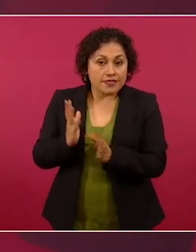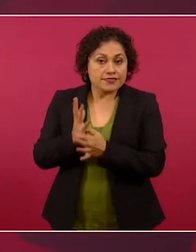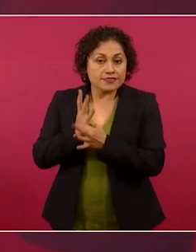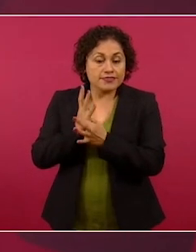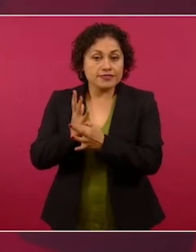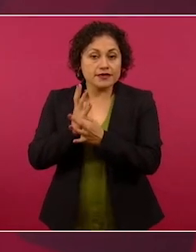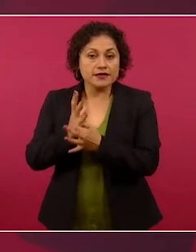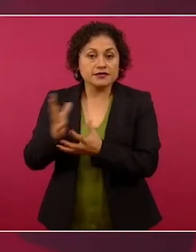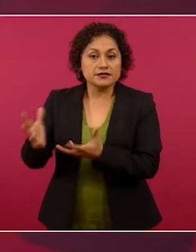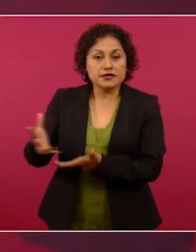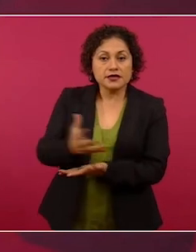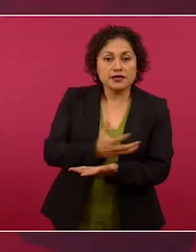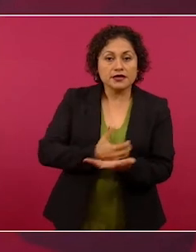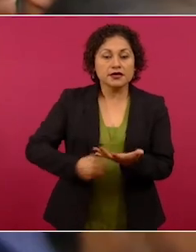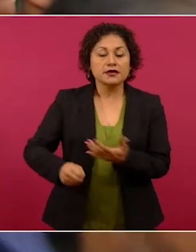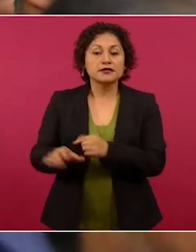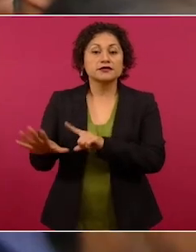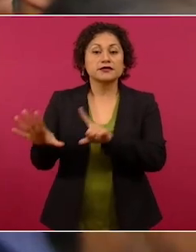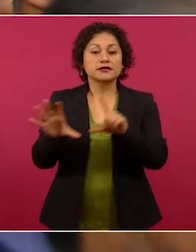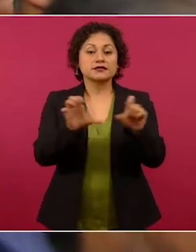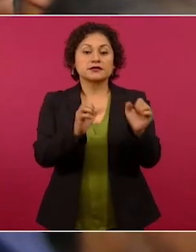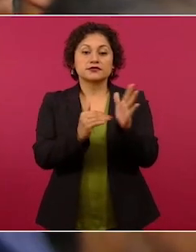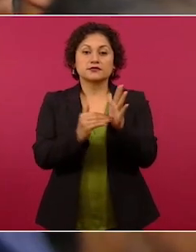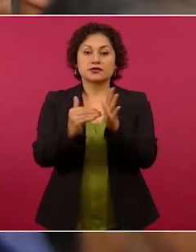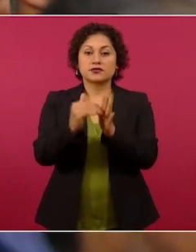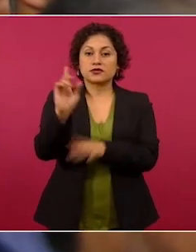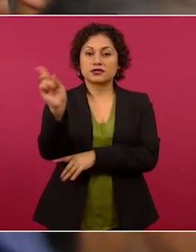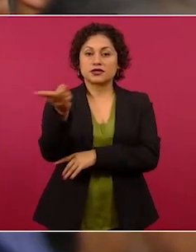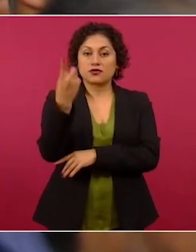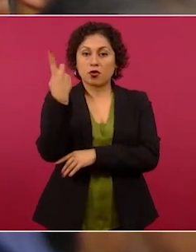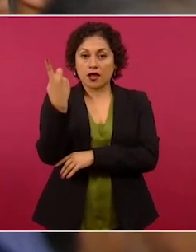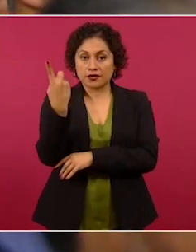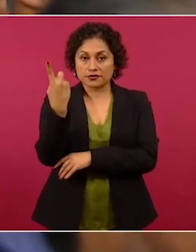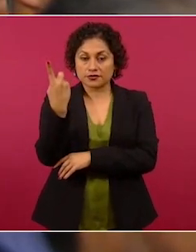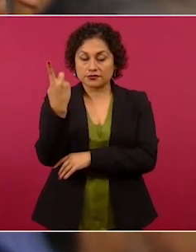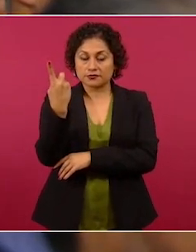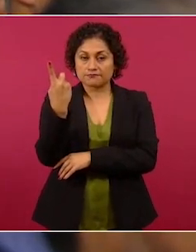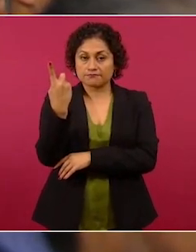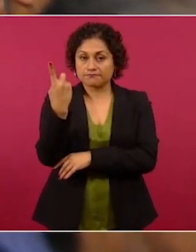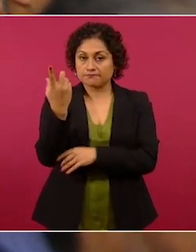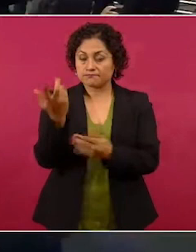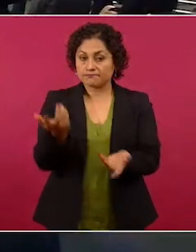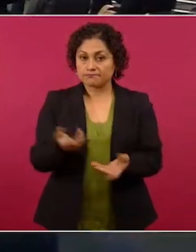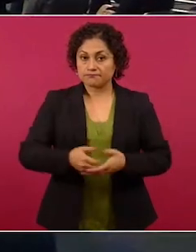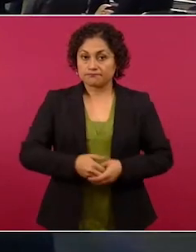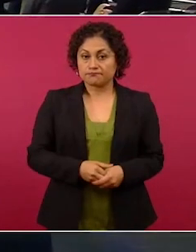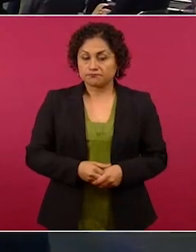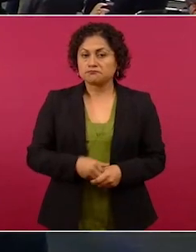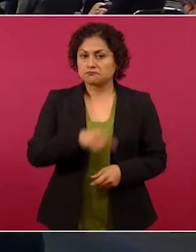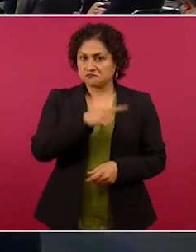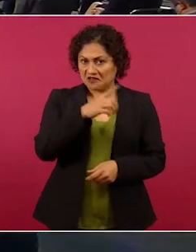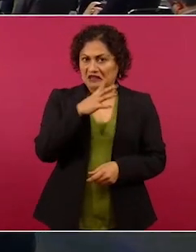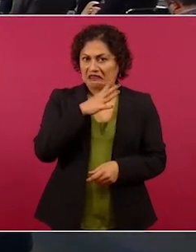millones de dólares y tienen unidades